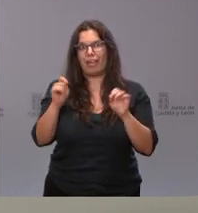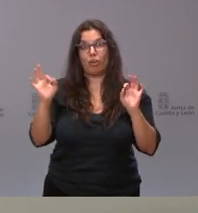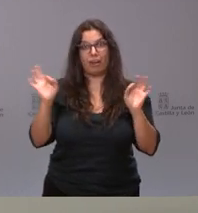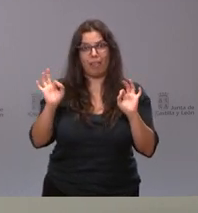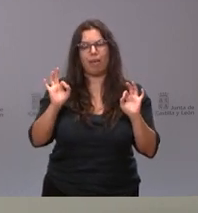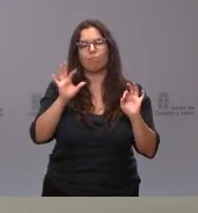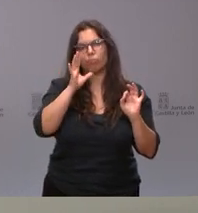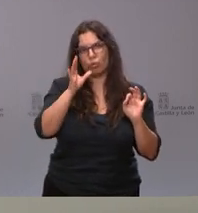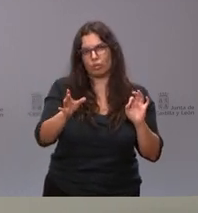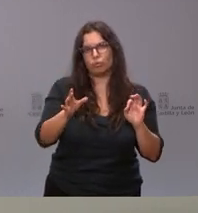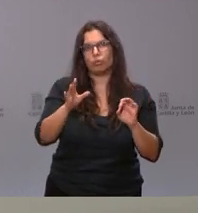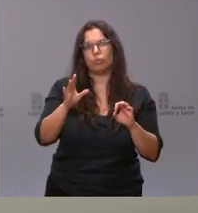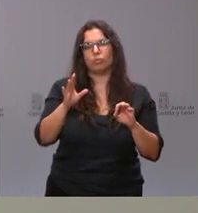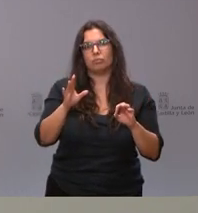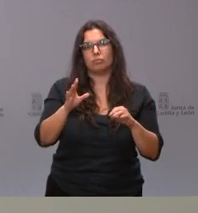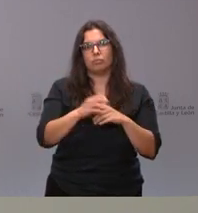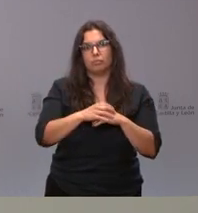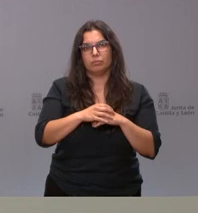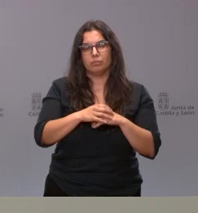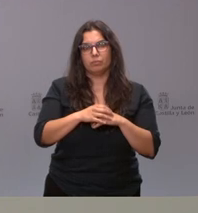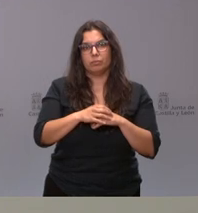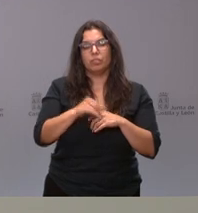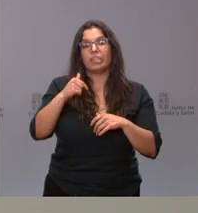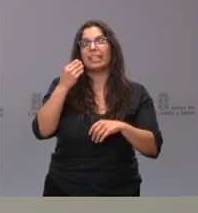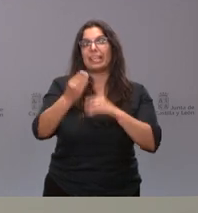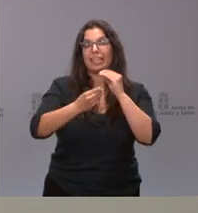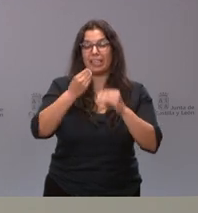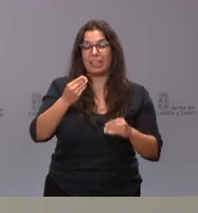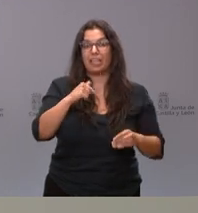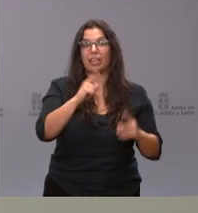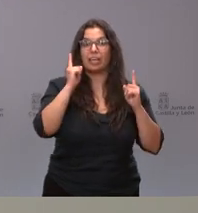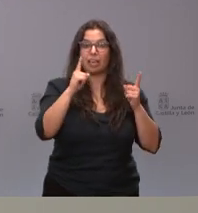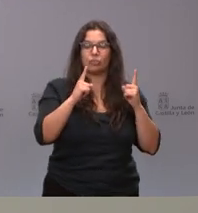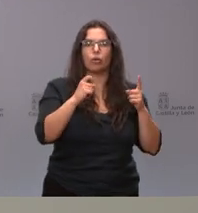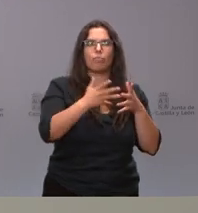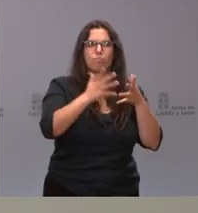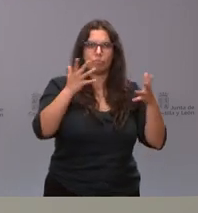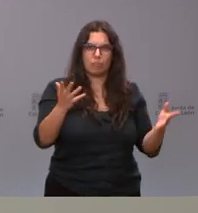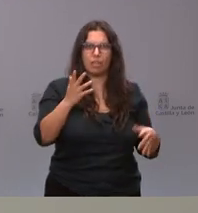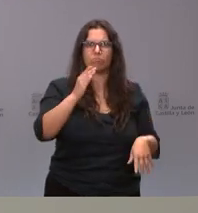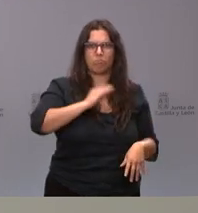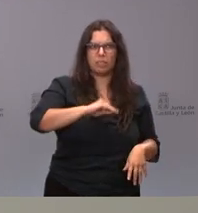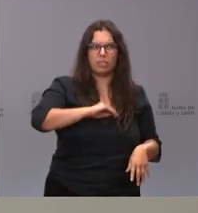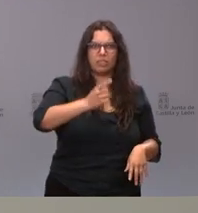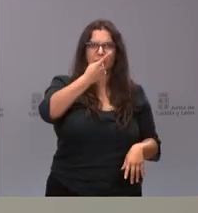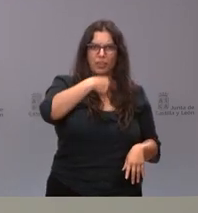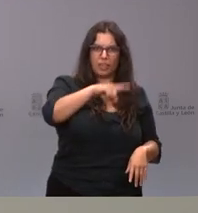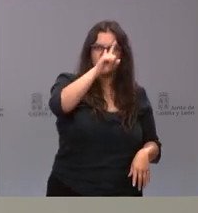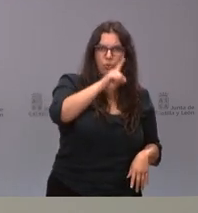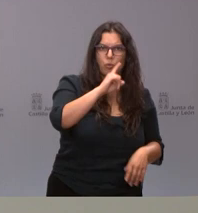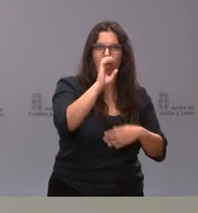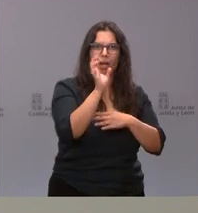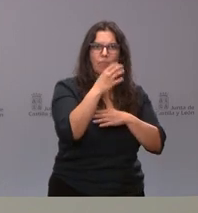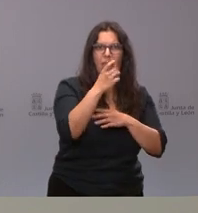lo que se hace aquí es incrementar sustancialmente, en este caso, en 101 nuevas ambulancias, nuevos dispositivos de todas las